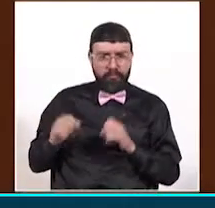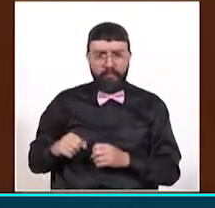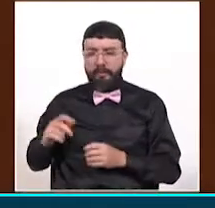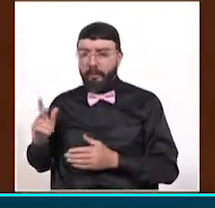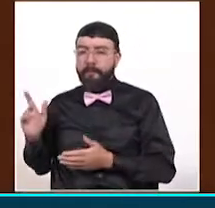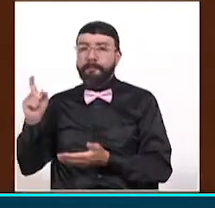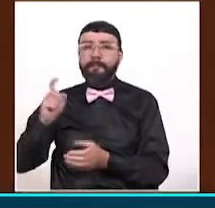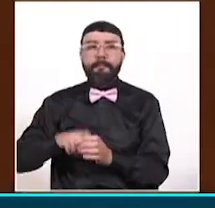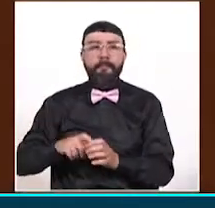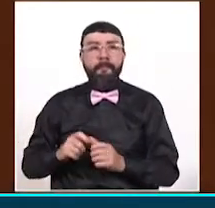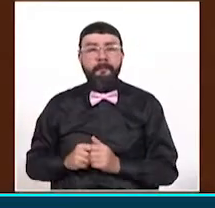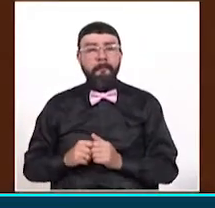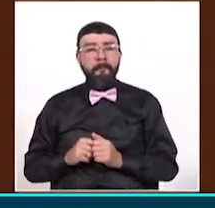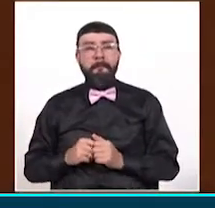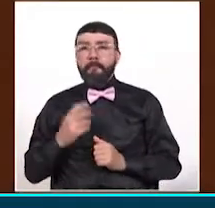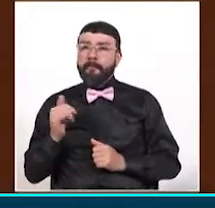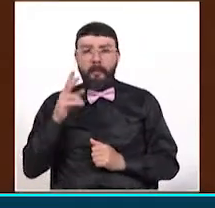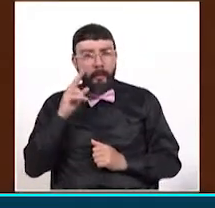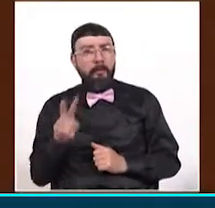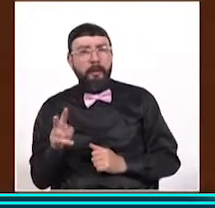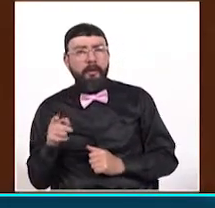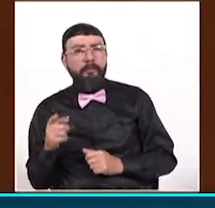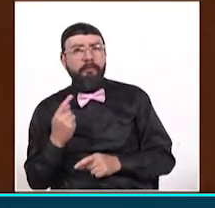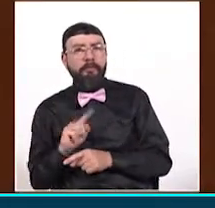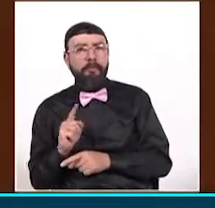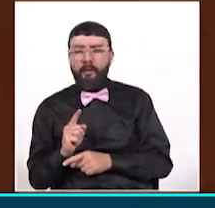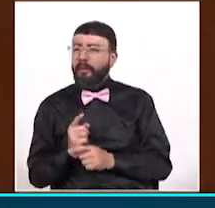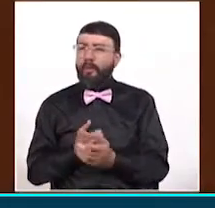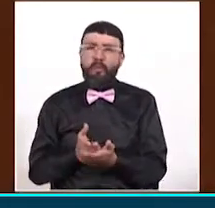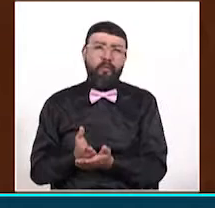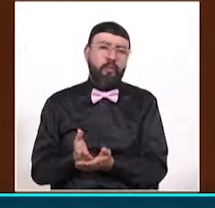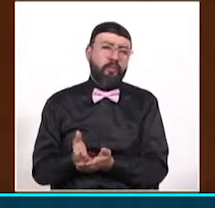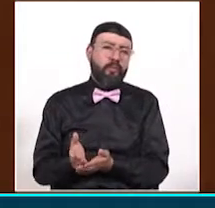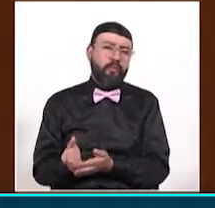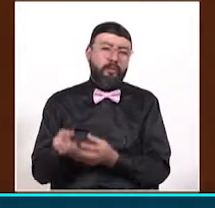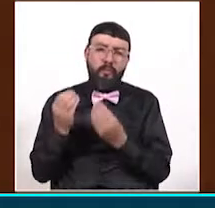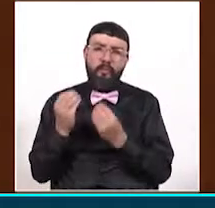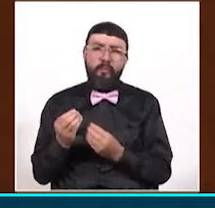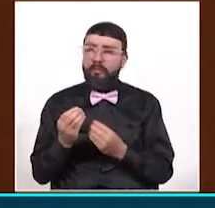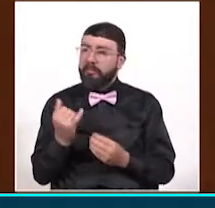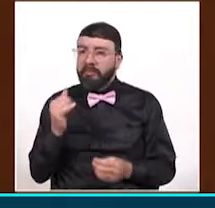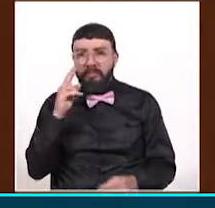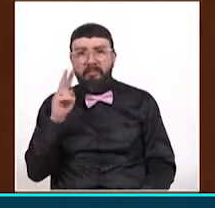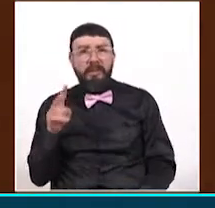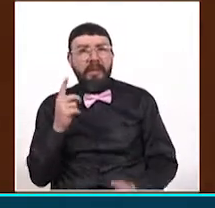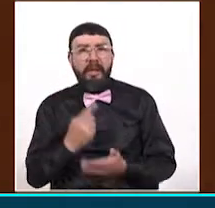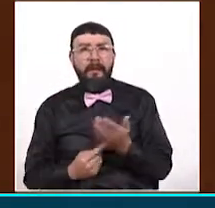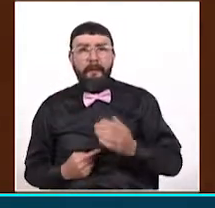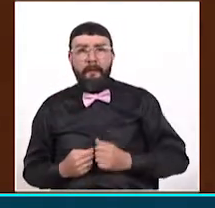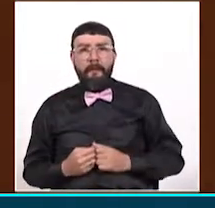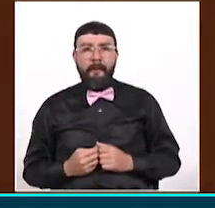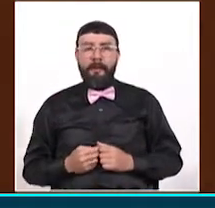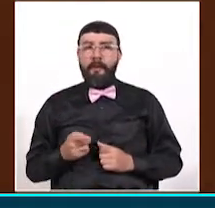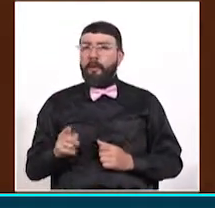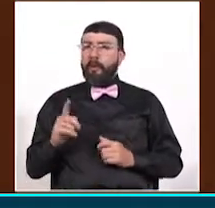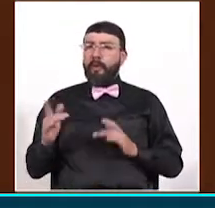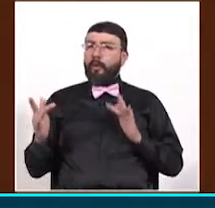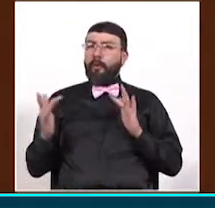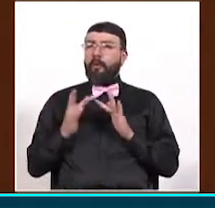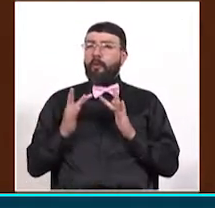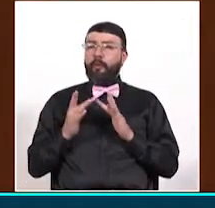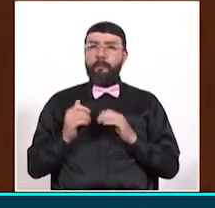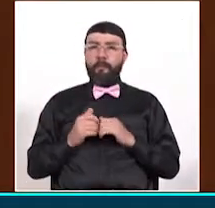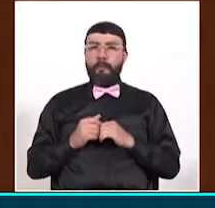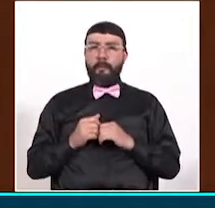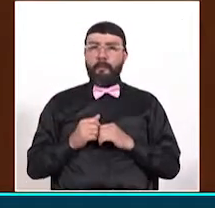Dentro de lo que se ha visto y se ha presentado constantemente ha sido la conectividad. La mayoría